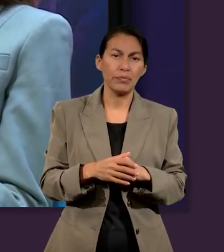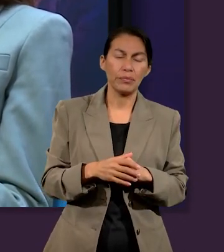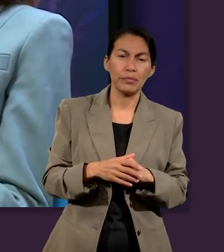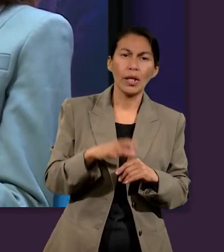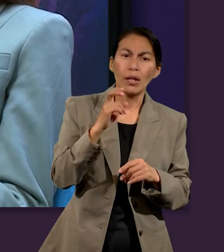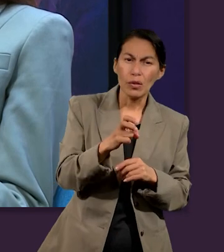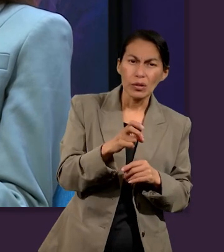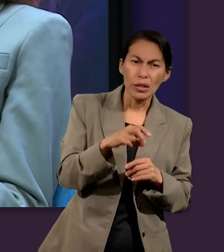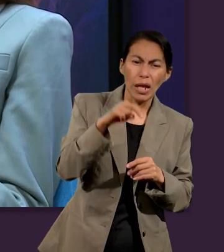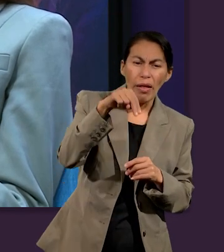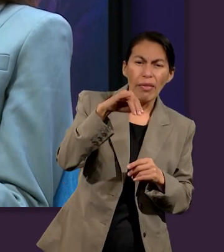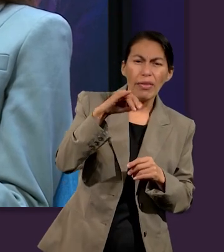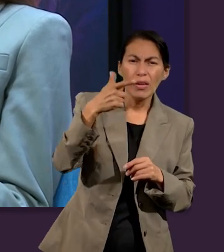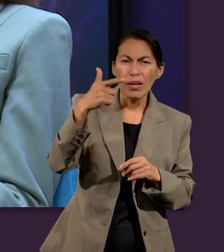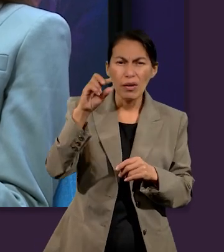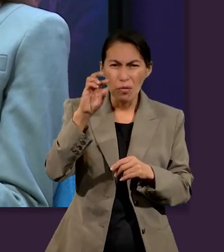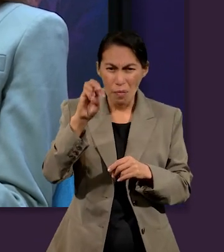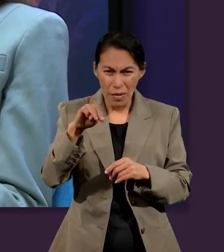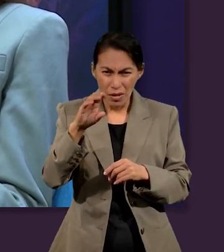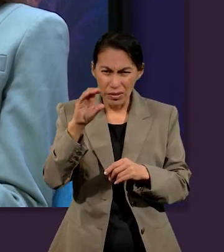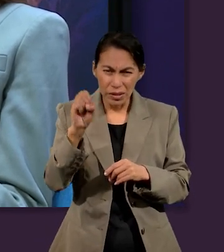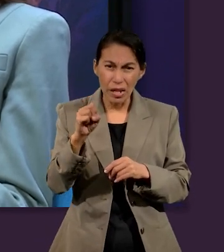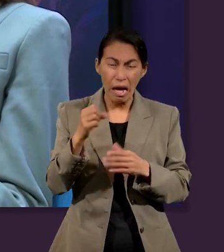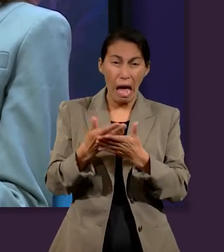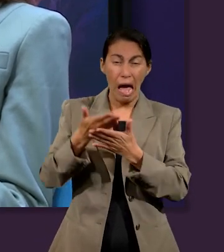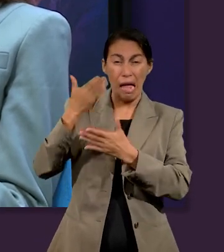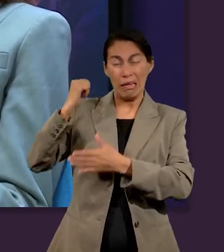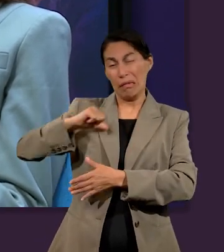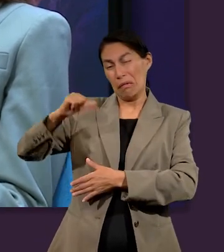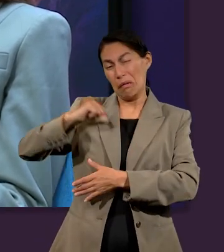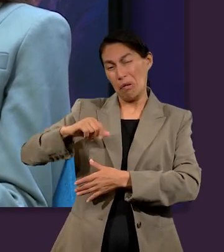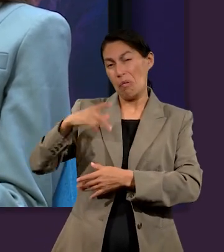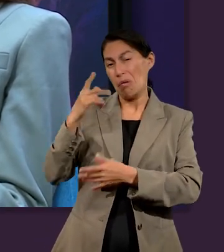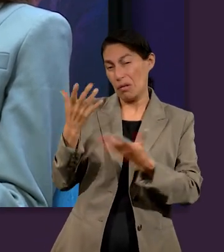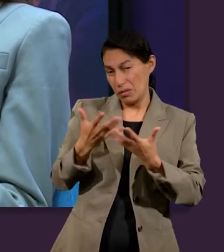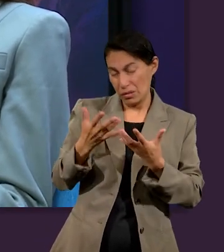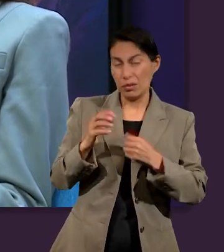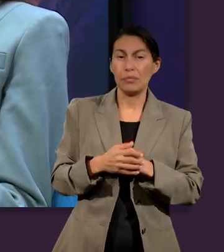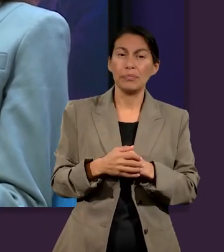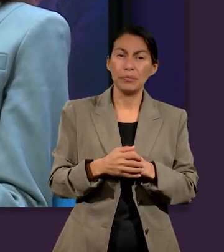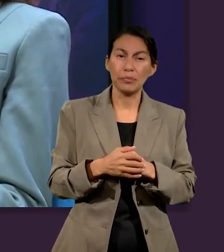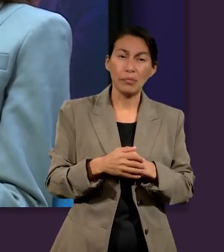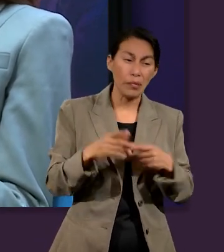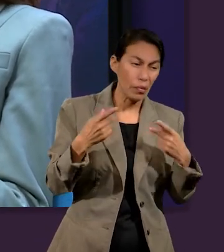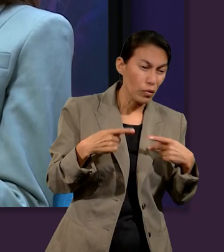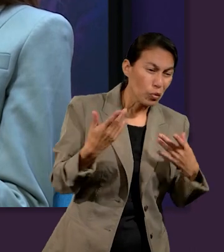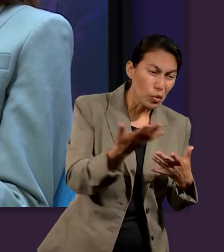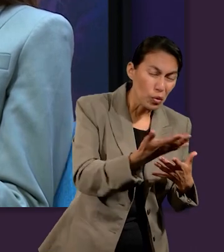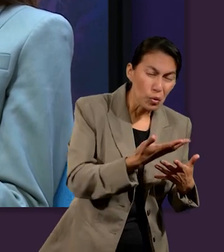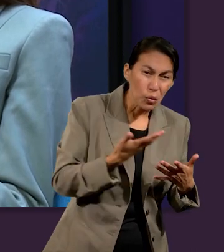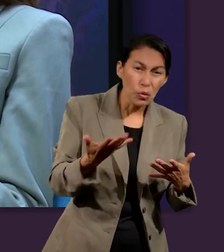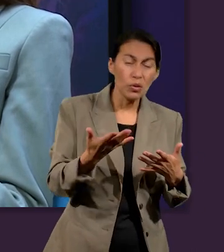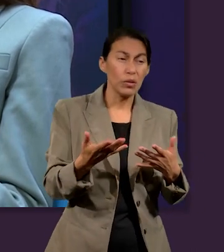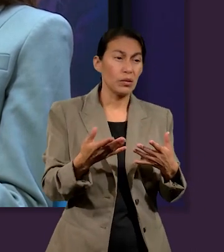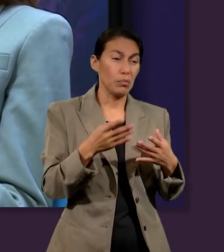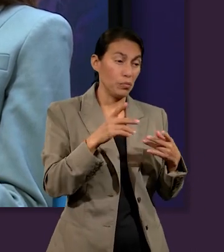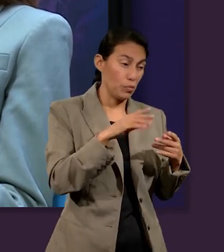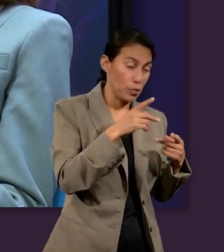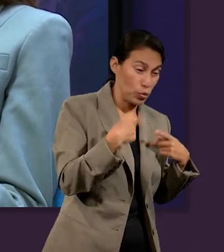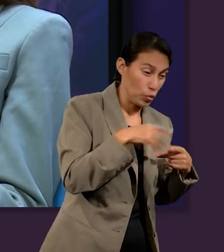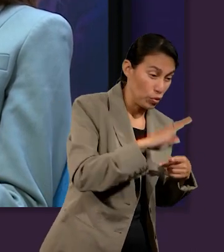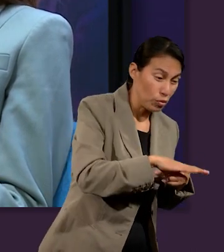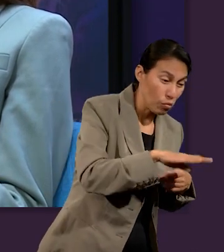muerto, y manteia, que significa adivinación. Entonces, esto de negromancia se practicaba desde la